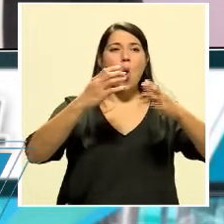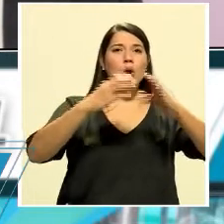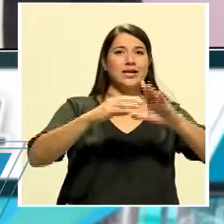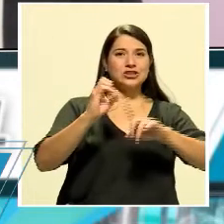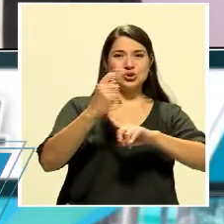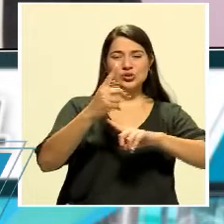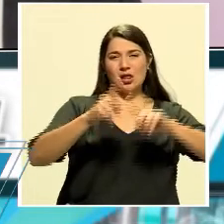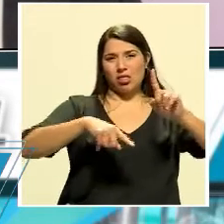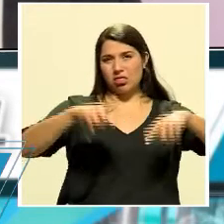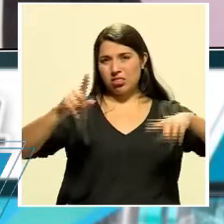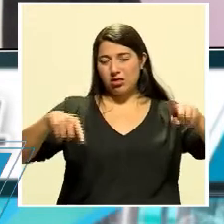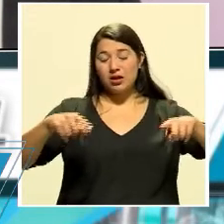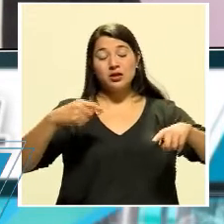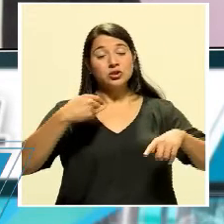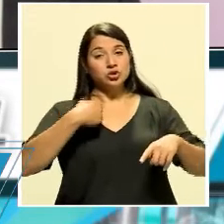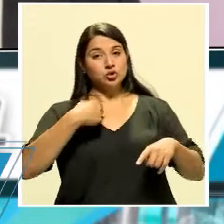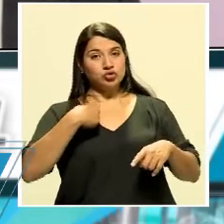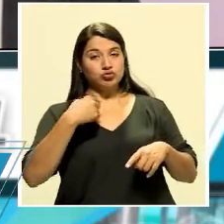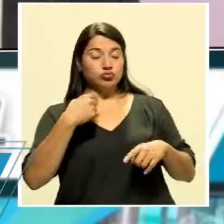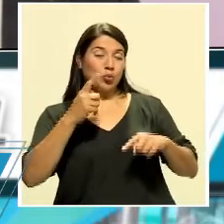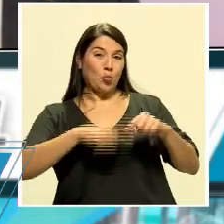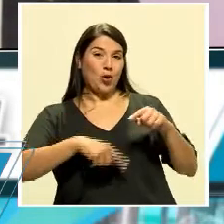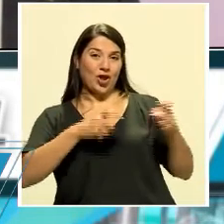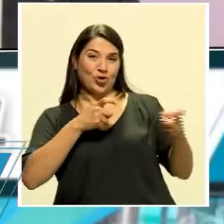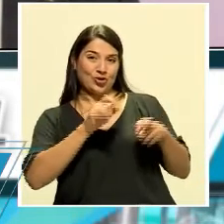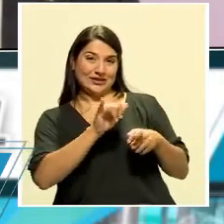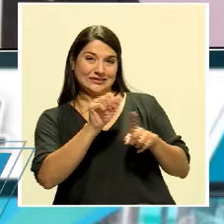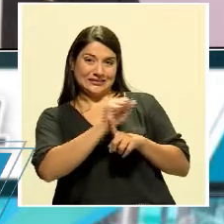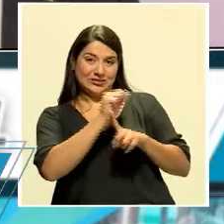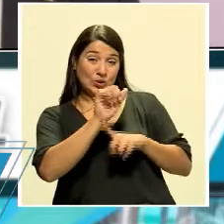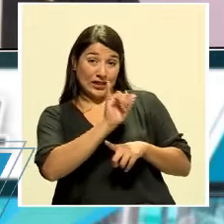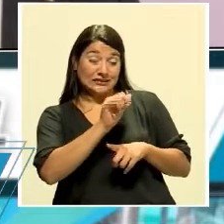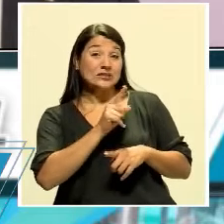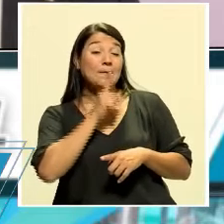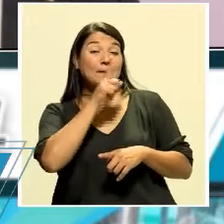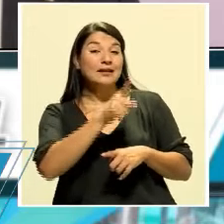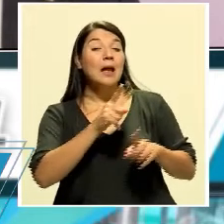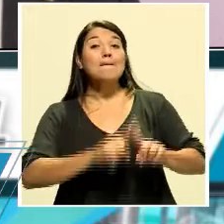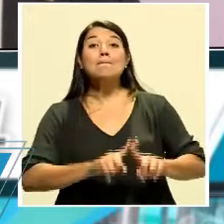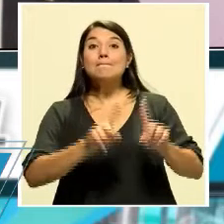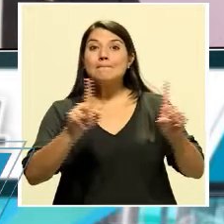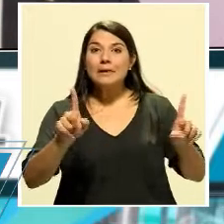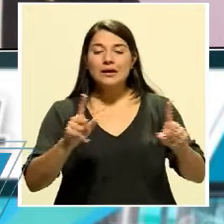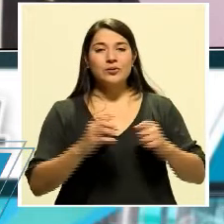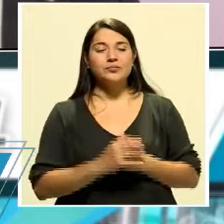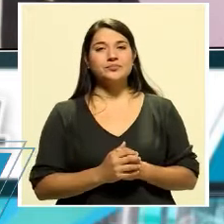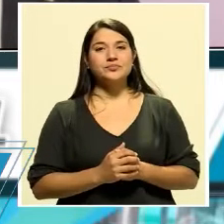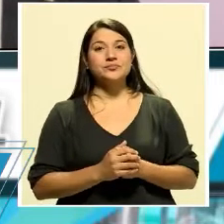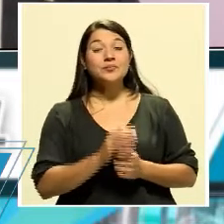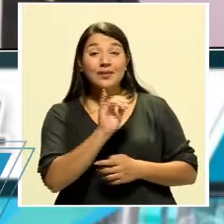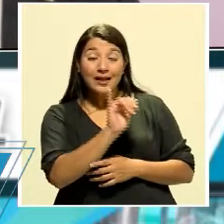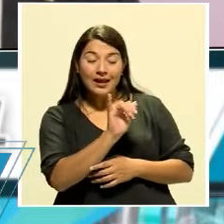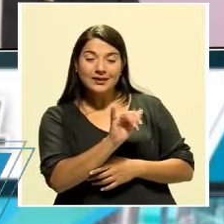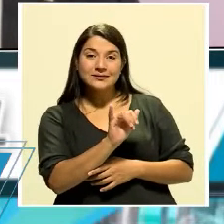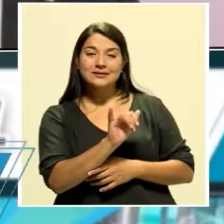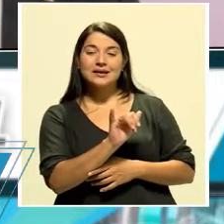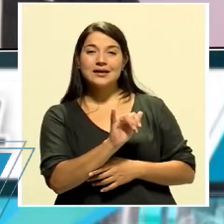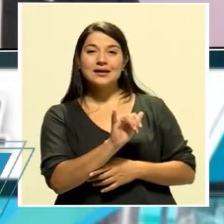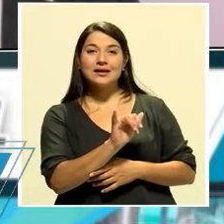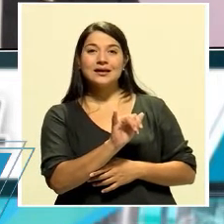es completamente imprevisible, eso es cierto, pero justamente esa es la